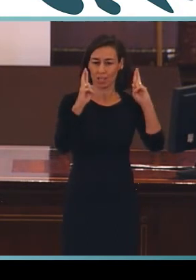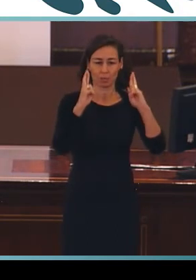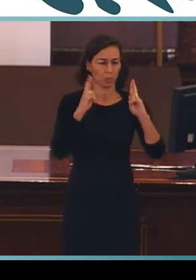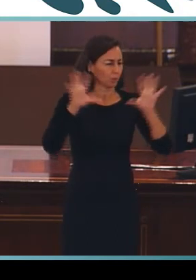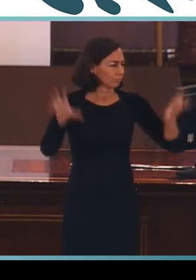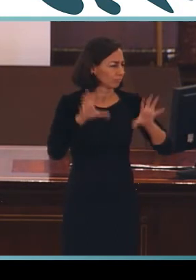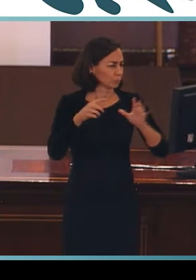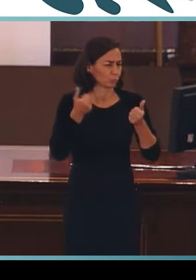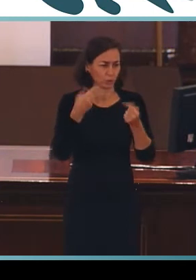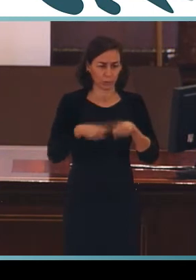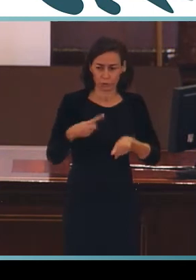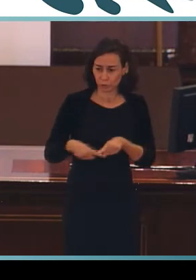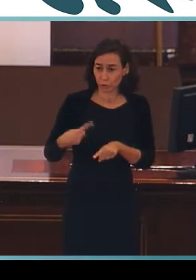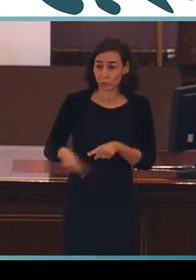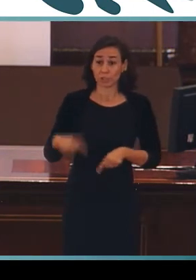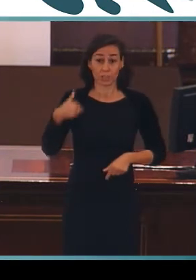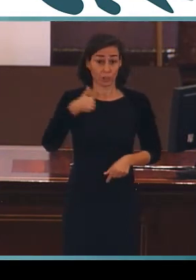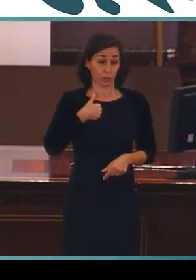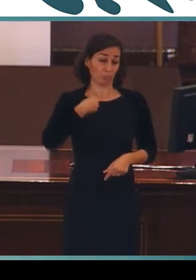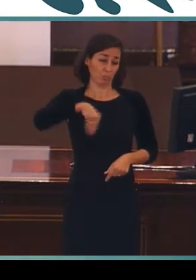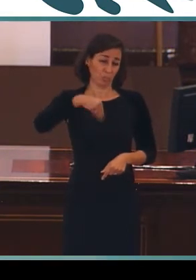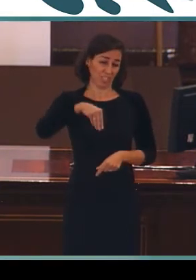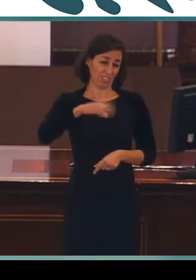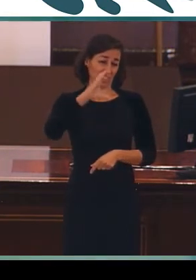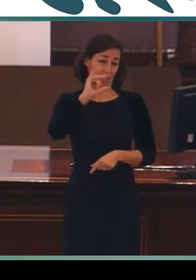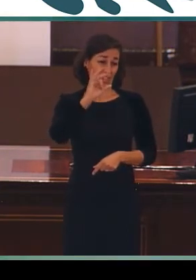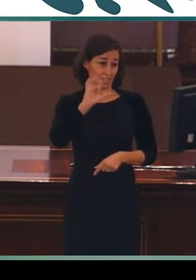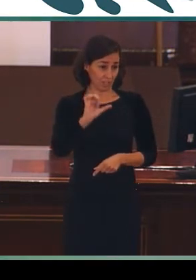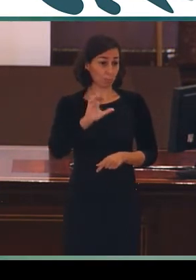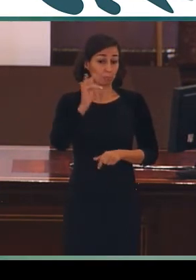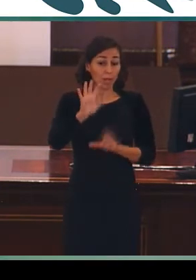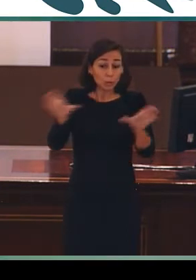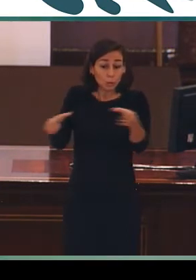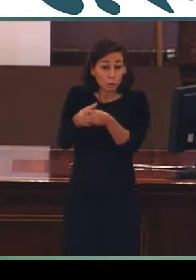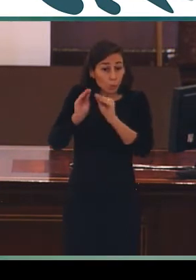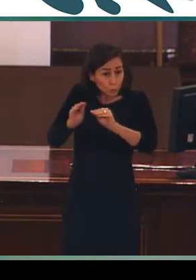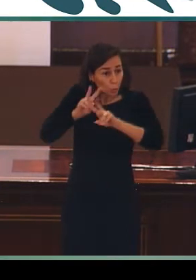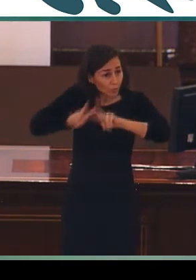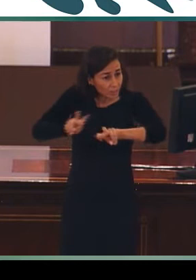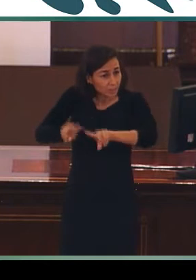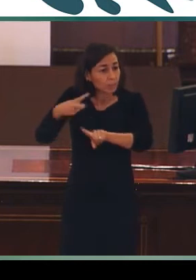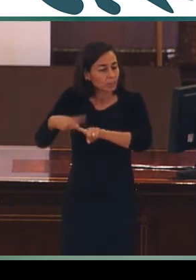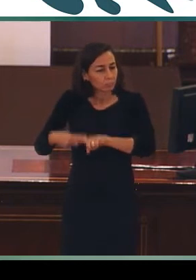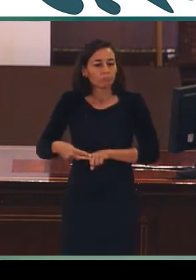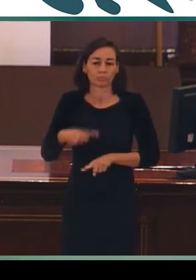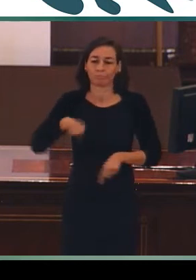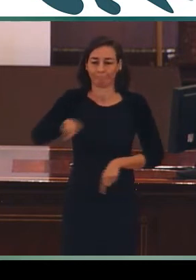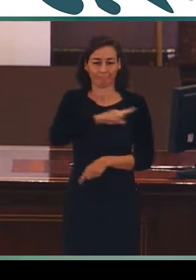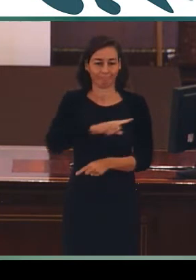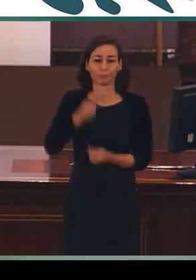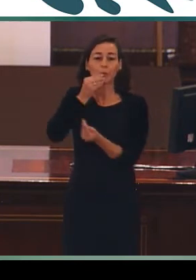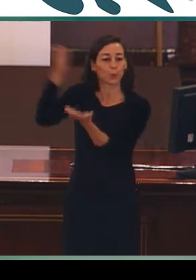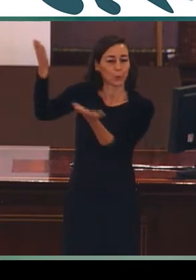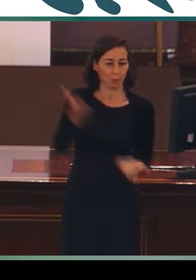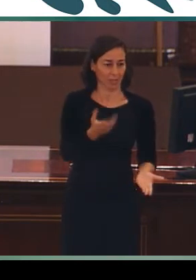fructífero, y les doy en nombre del presidente del CSIC y del conjunto de sus investigadores nuestra más cordial